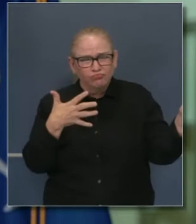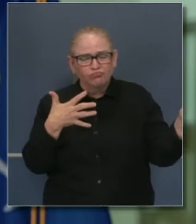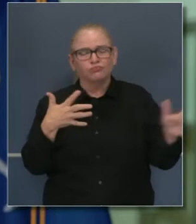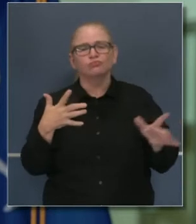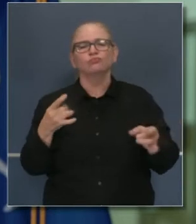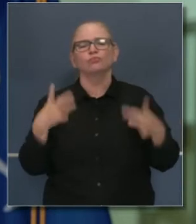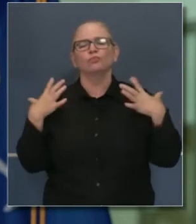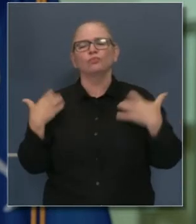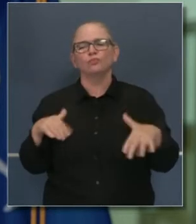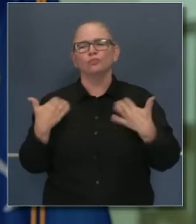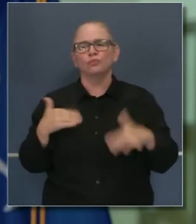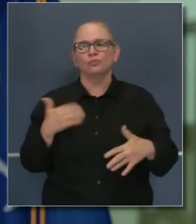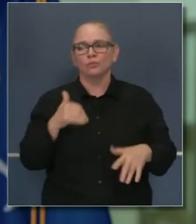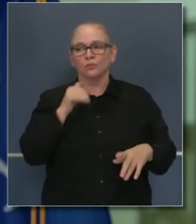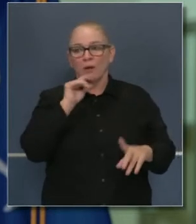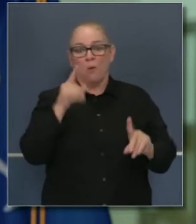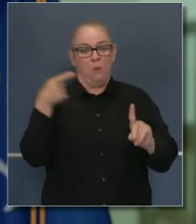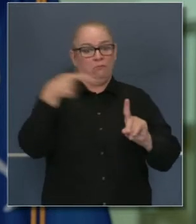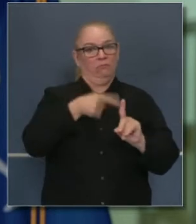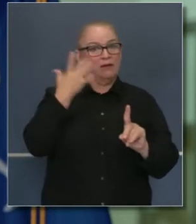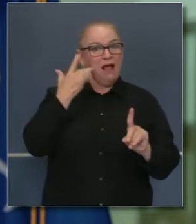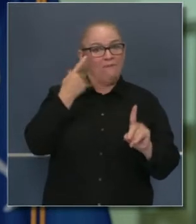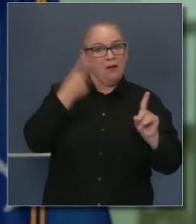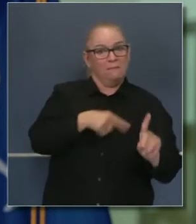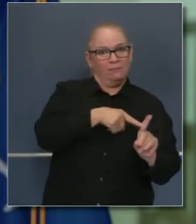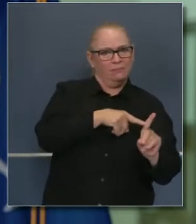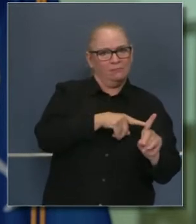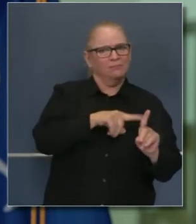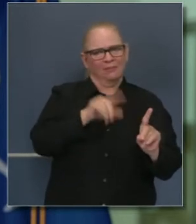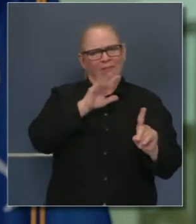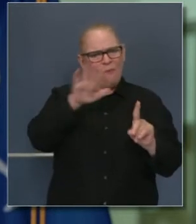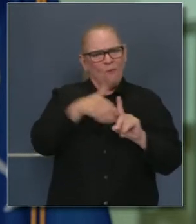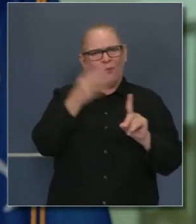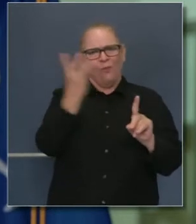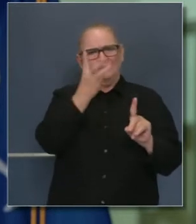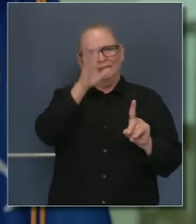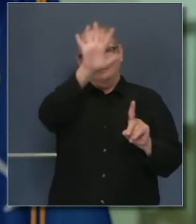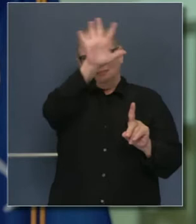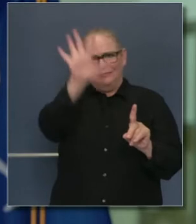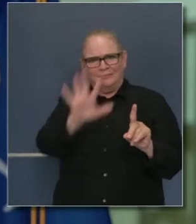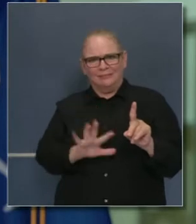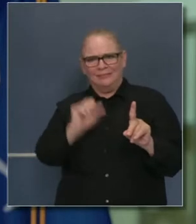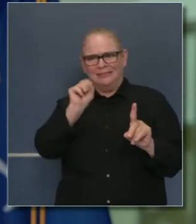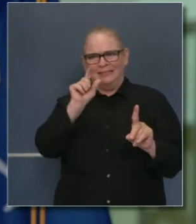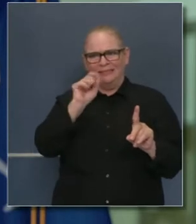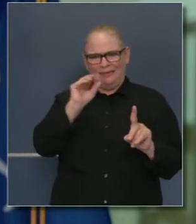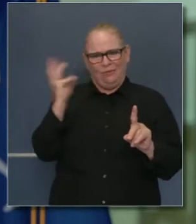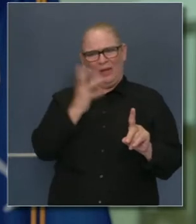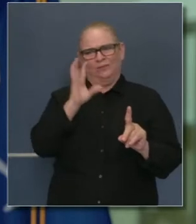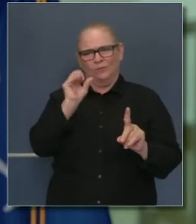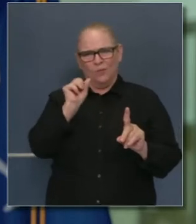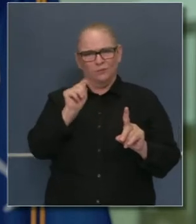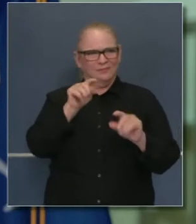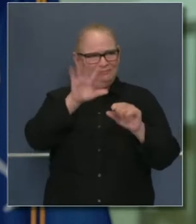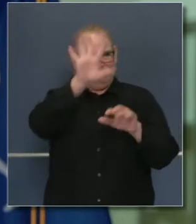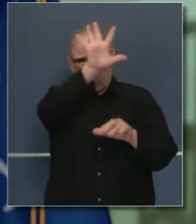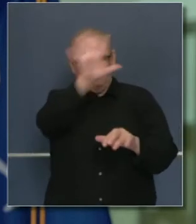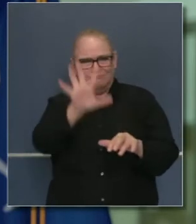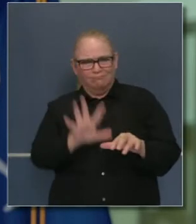sistema como un domo caliente, no solamente en California, sino toda la costa oeste de los Estados Unidos.